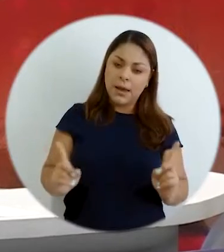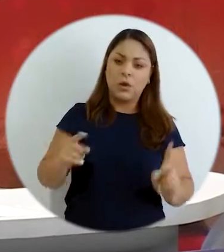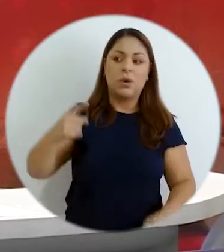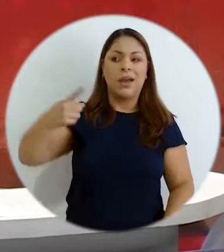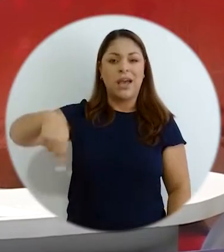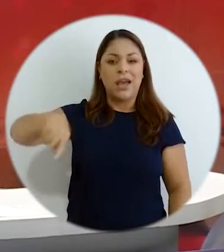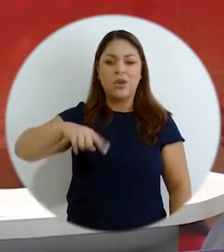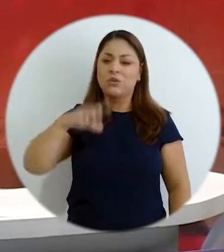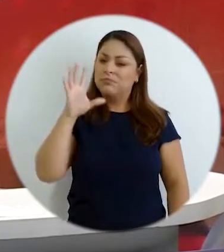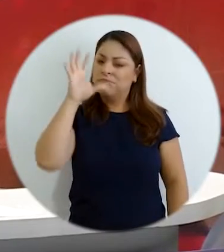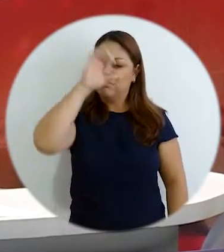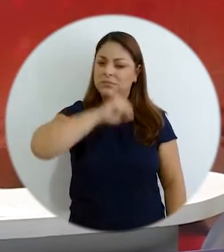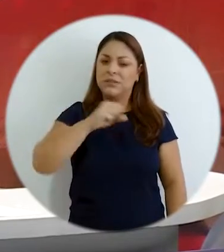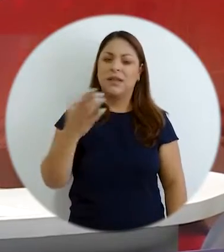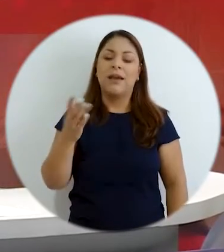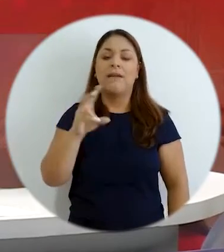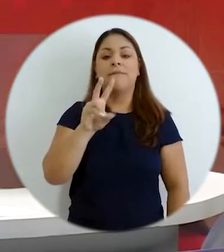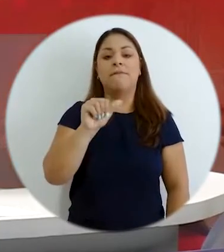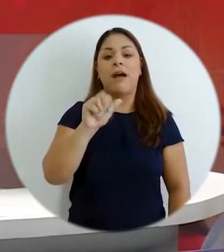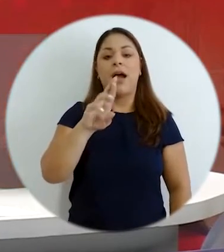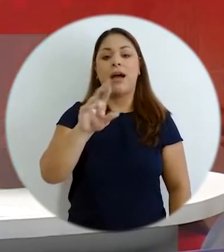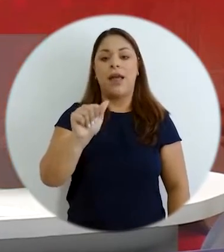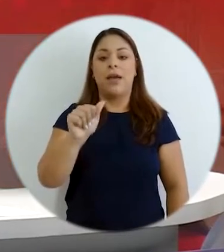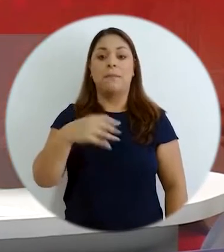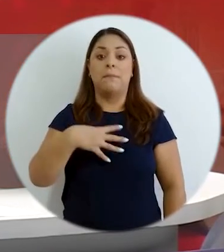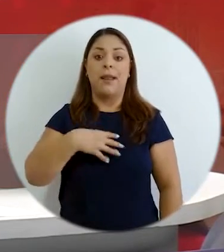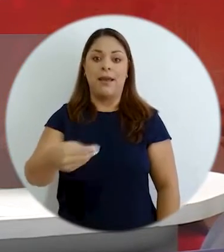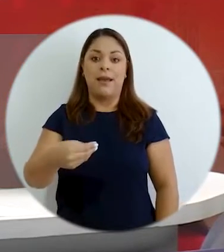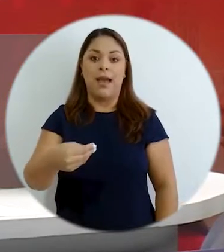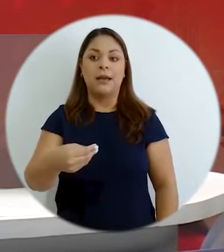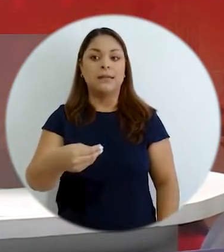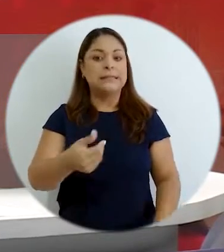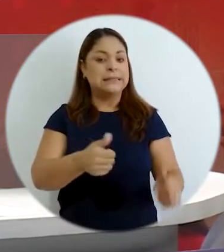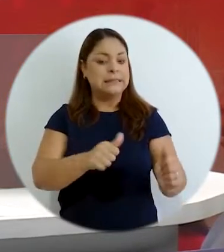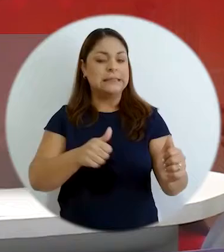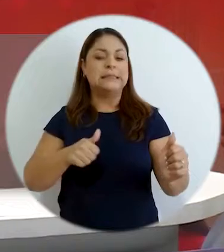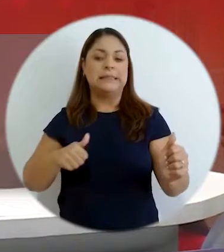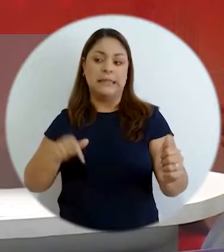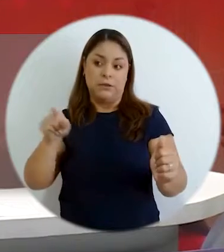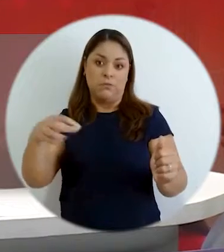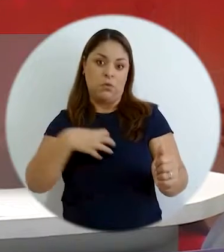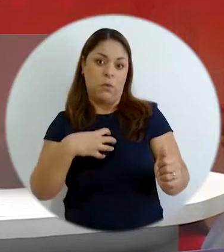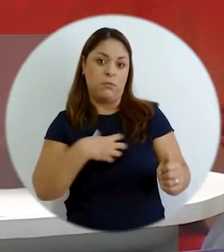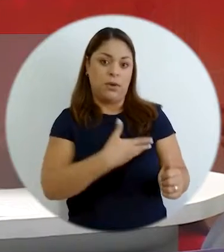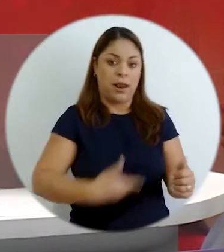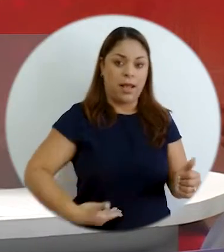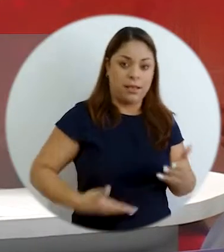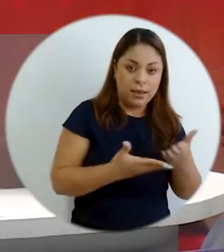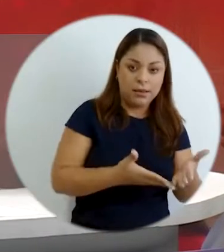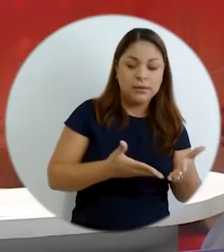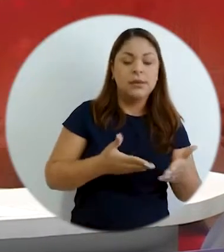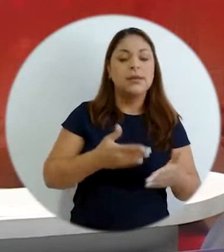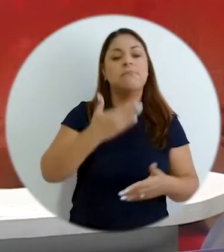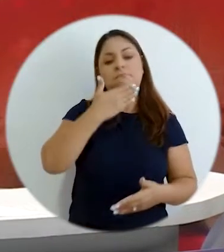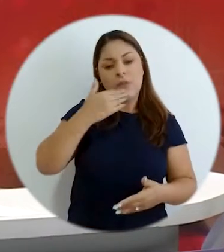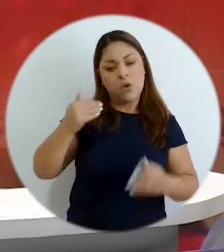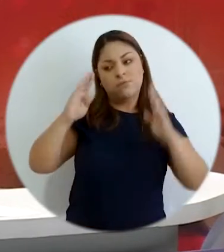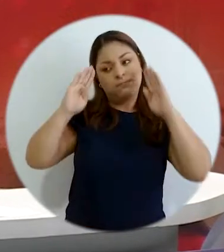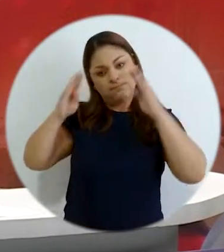bastante bien, no obstante, ellos detectaron que Vara Blanca se les está quedando atrás y decidieron trabajar